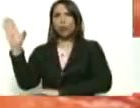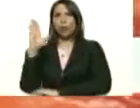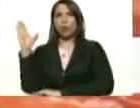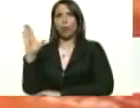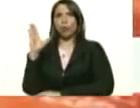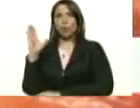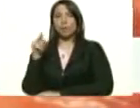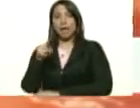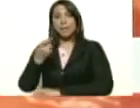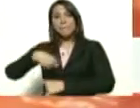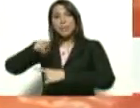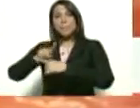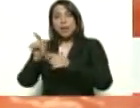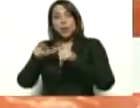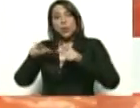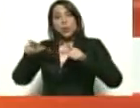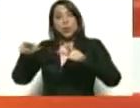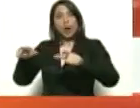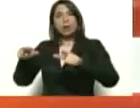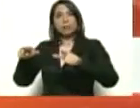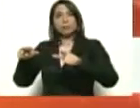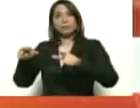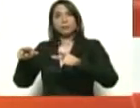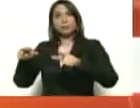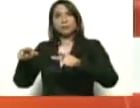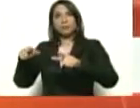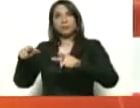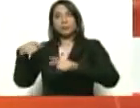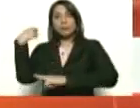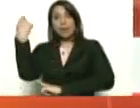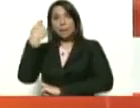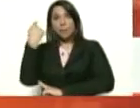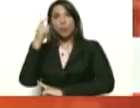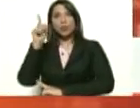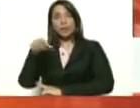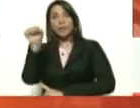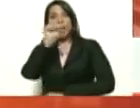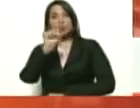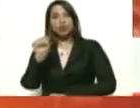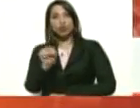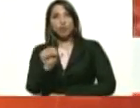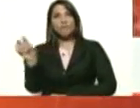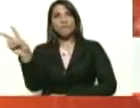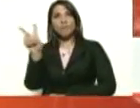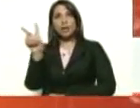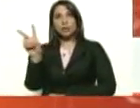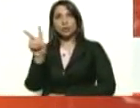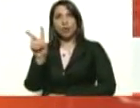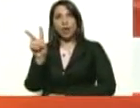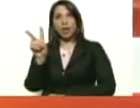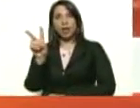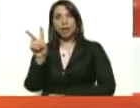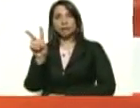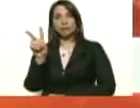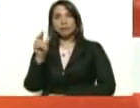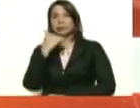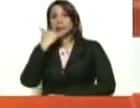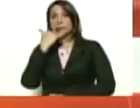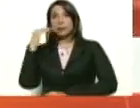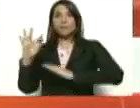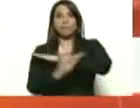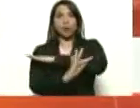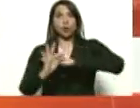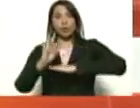Ahí fue el primer lugar en Apure. Y en el sur de Venezuela, en el paso de Brasil, Santalene de